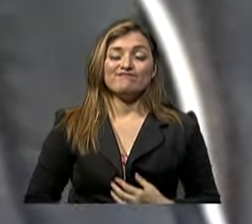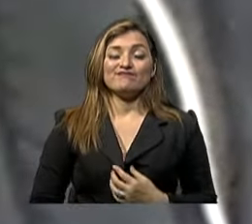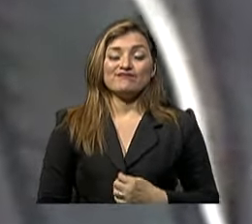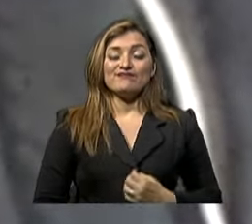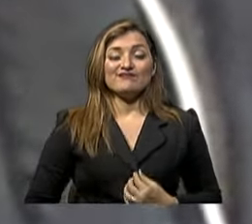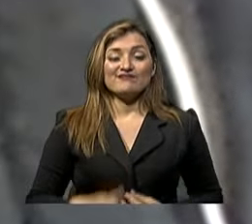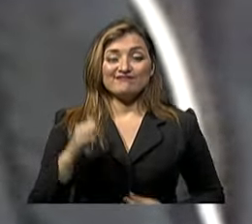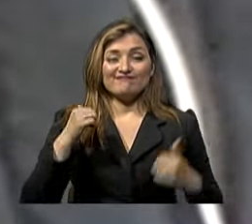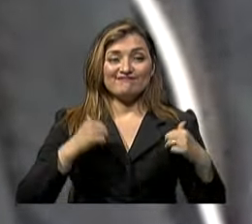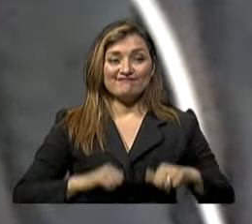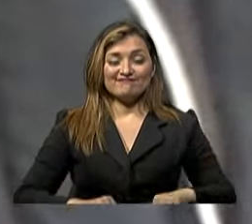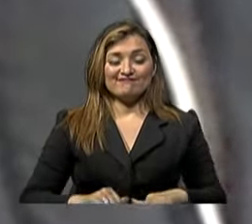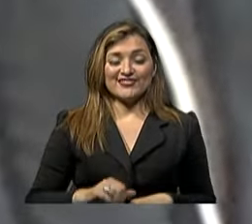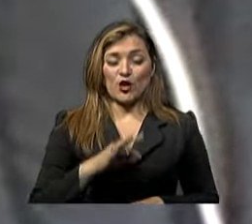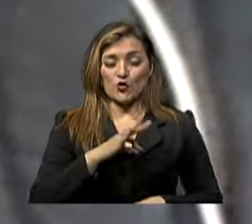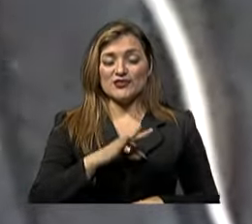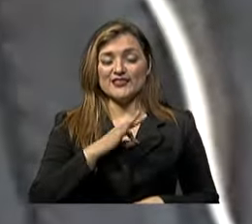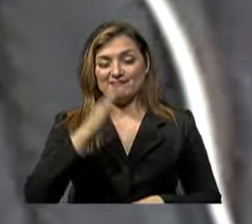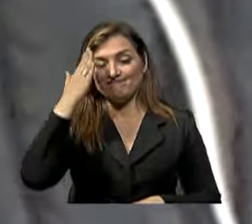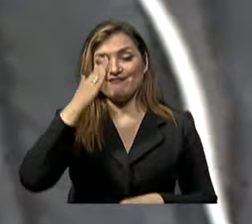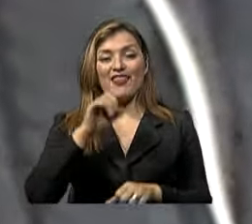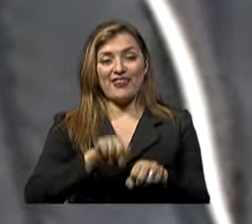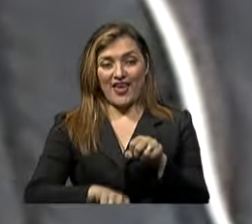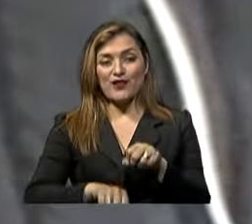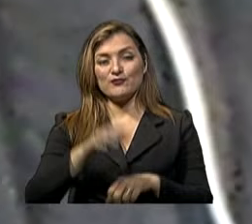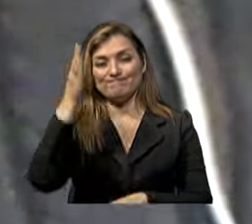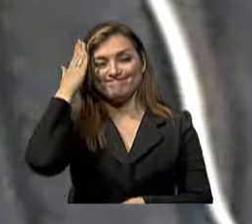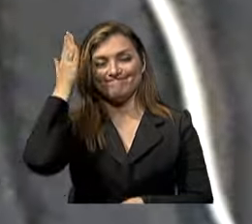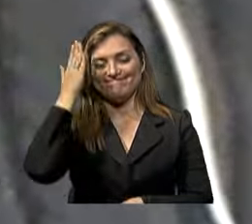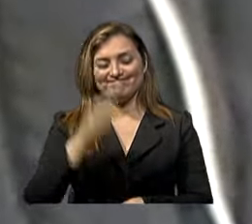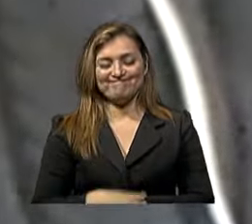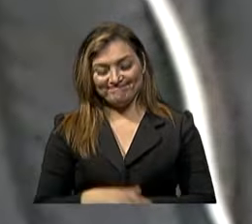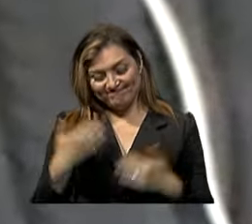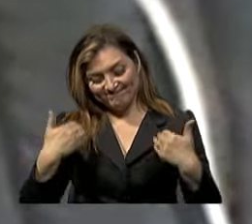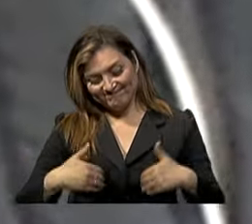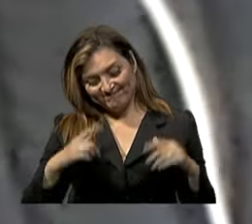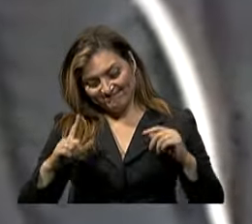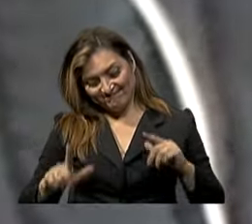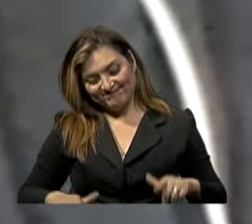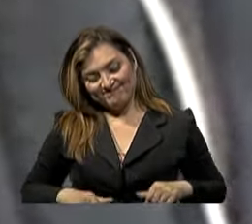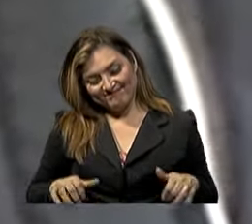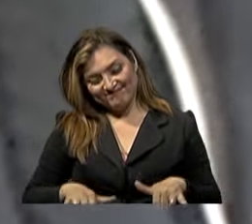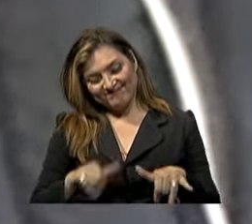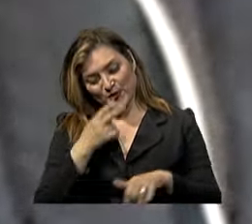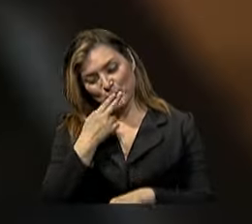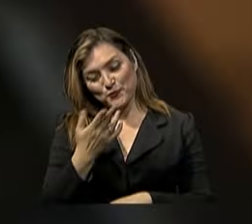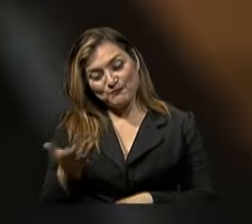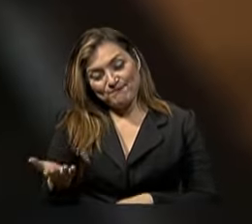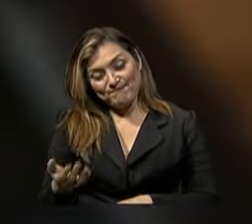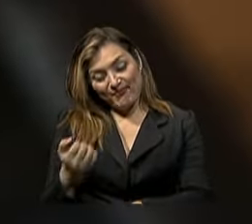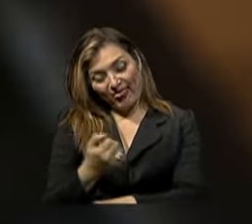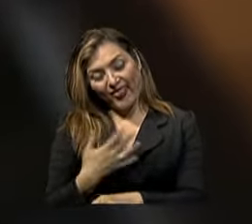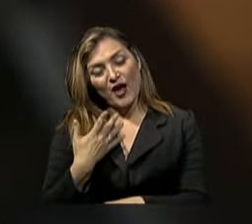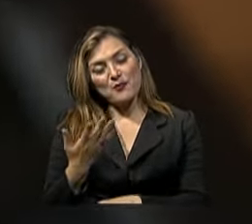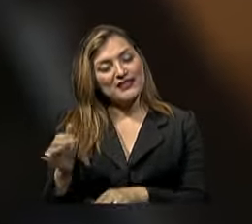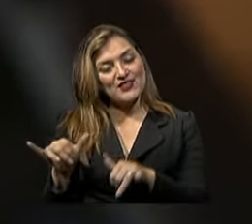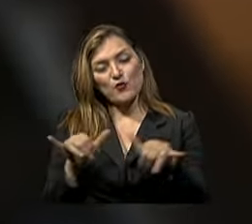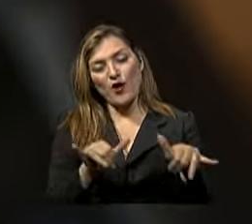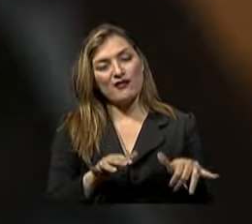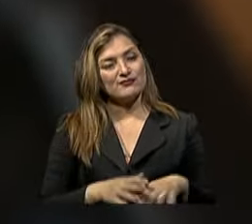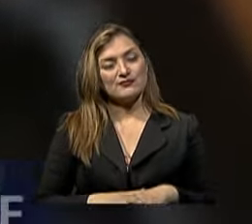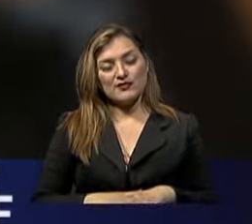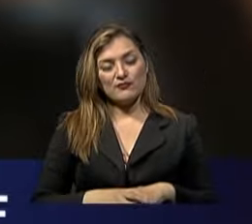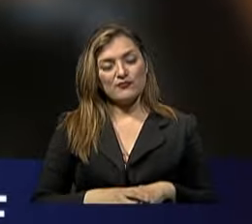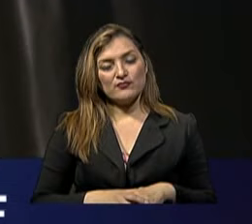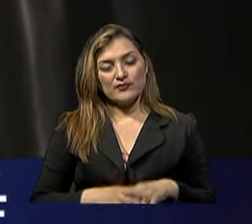Muy consciente Del daño Que se está haciendo Sin embargo Sigue con la adicción De corazón No